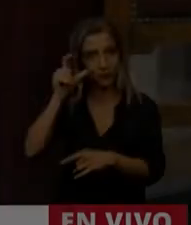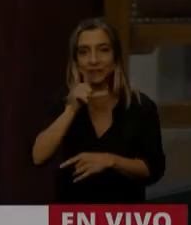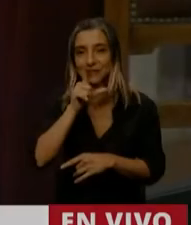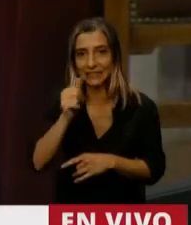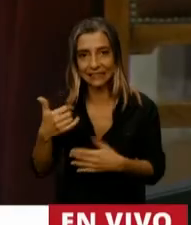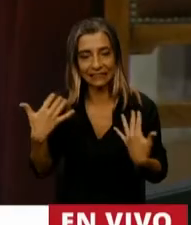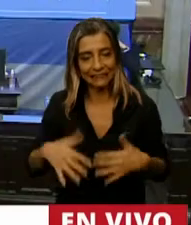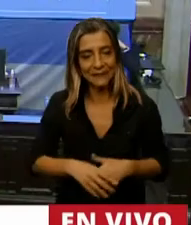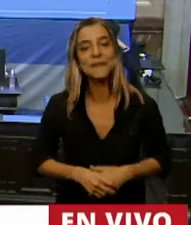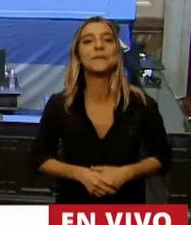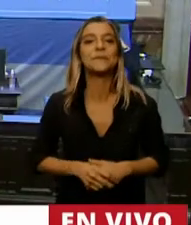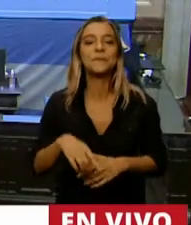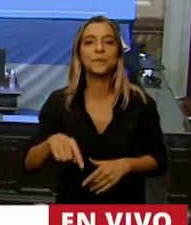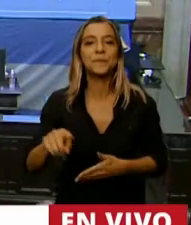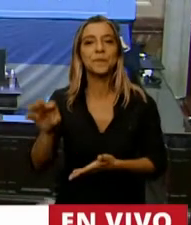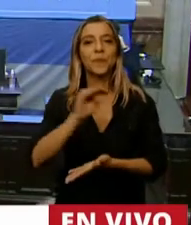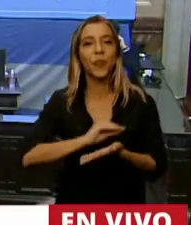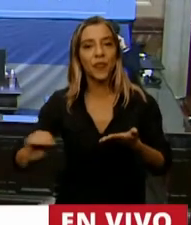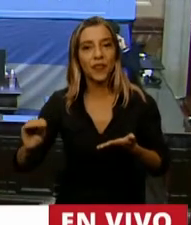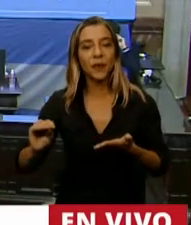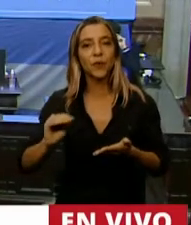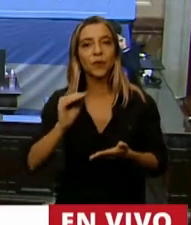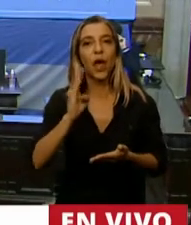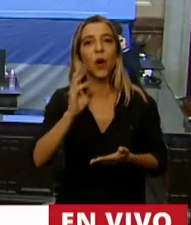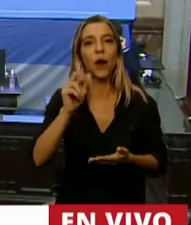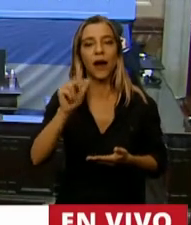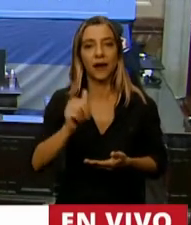En el uso de la palabra, el diputado Jorge Vara.